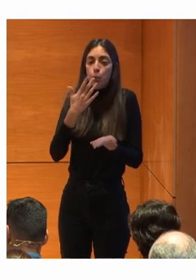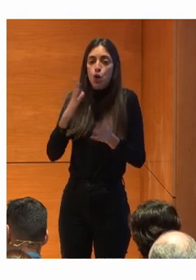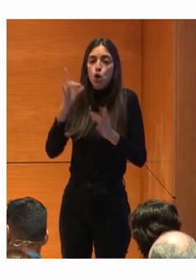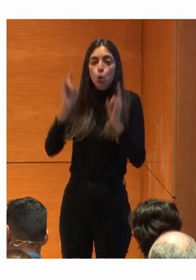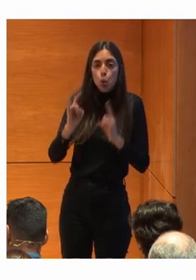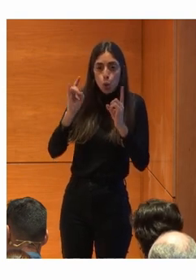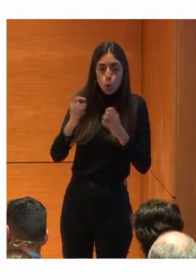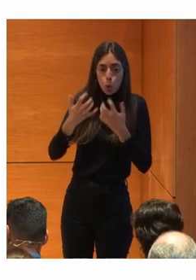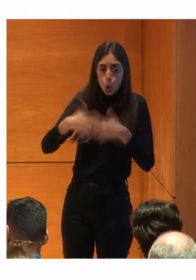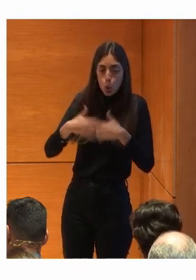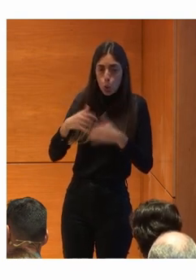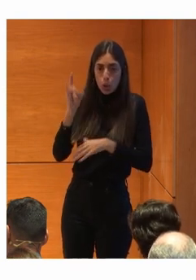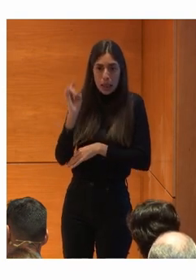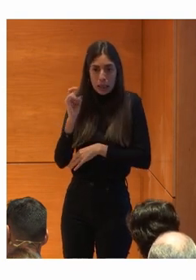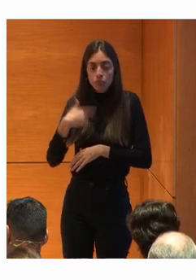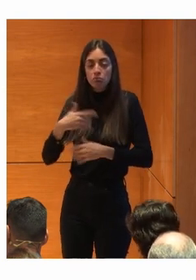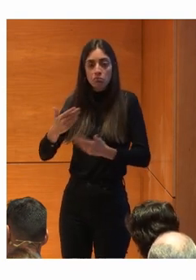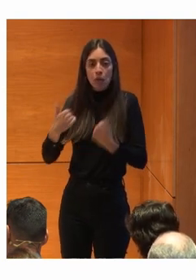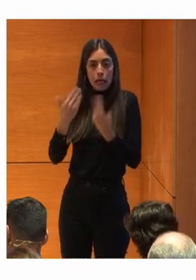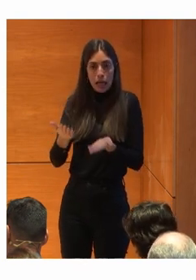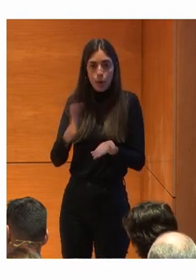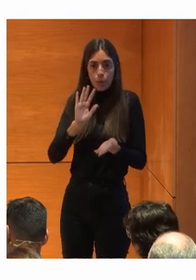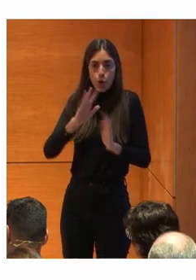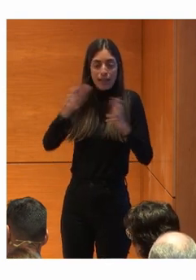si quieres Pero tienes que ver Si puedes conseguir internet De alguna manera